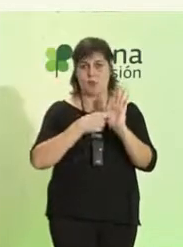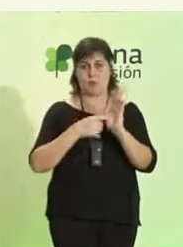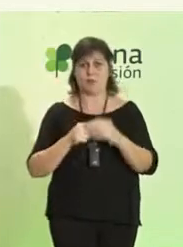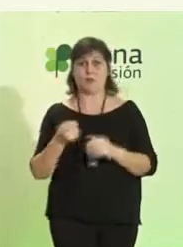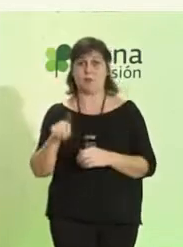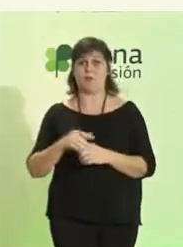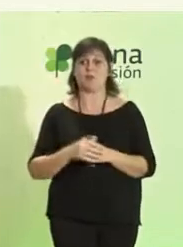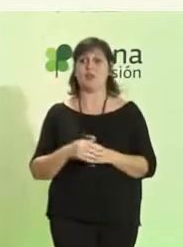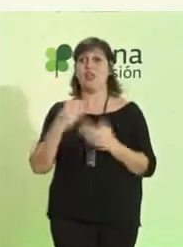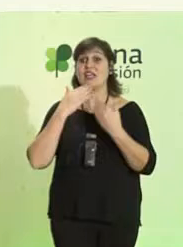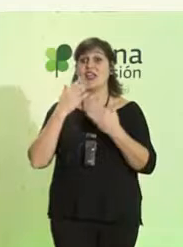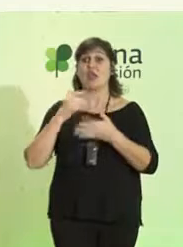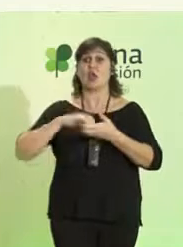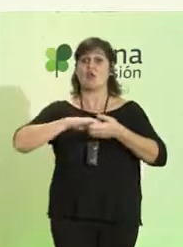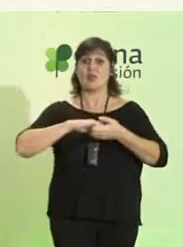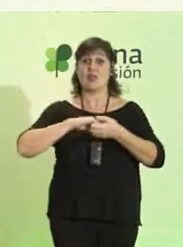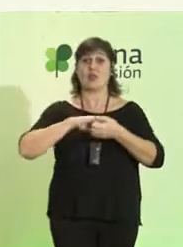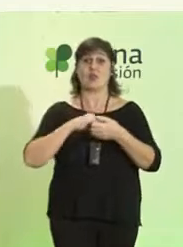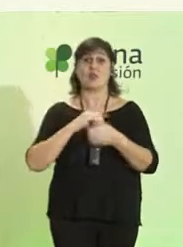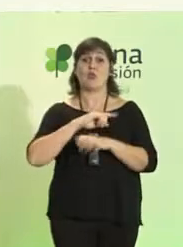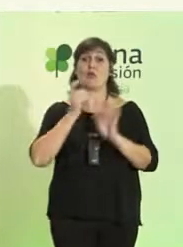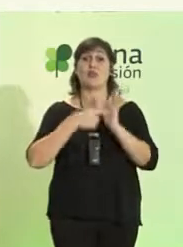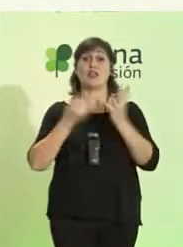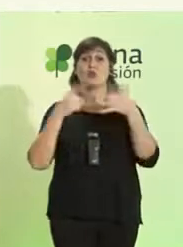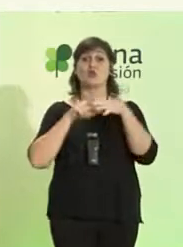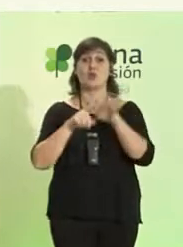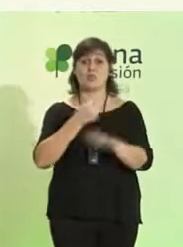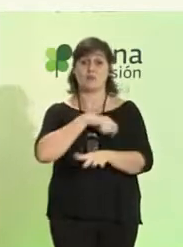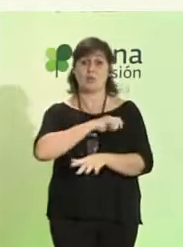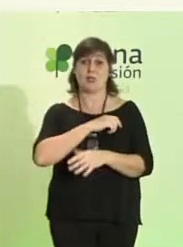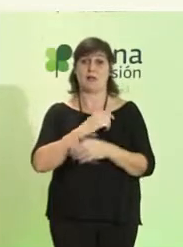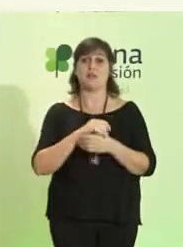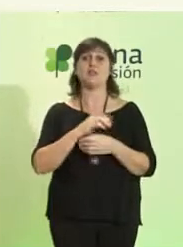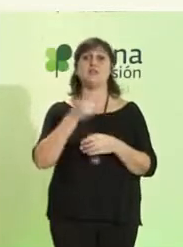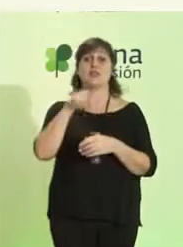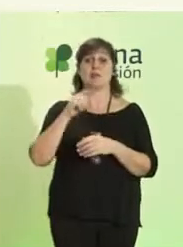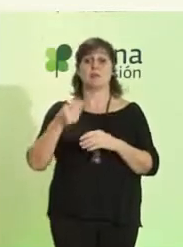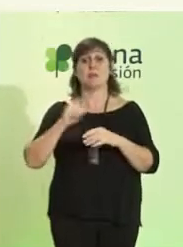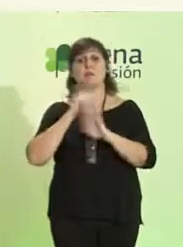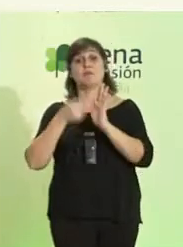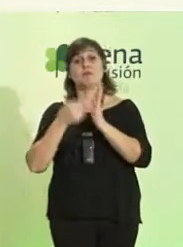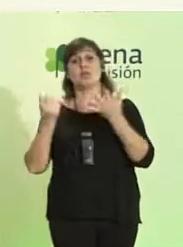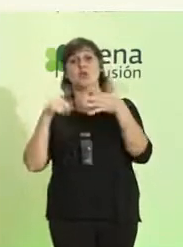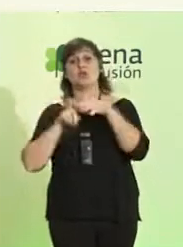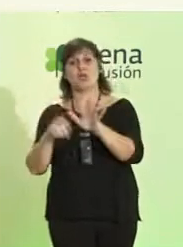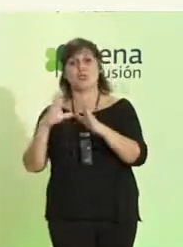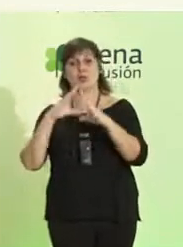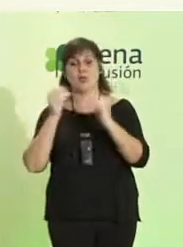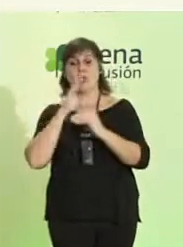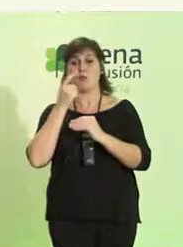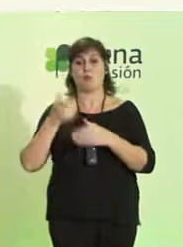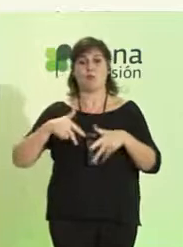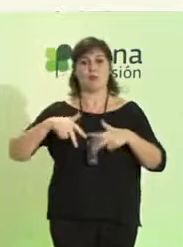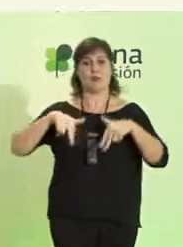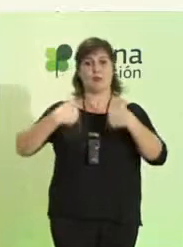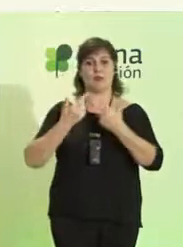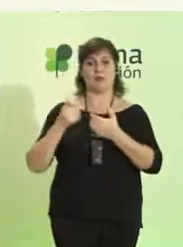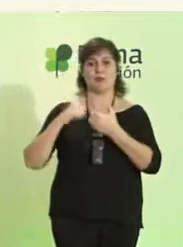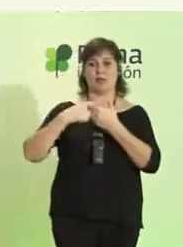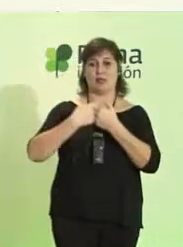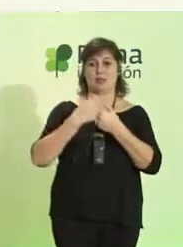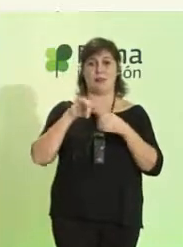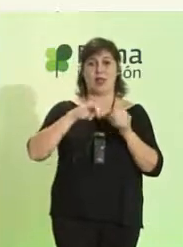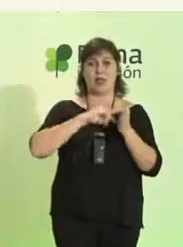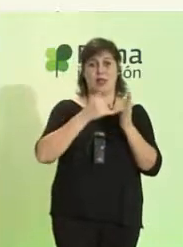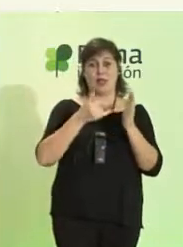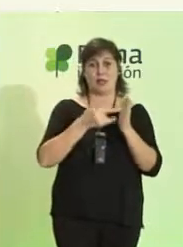Quisiera dar las gracias a la Confederación Plena Inclusión España y Plena Inclusión Andalucía por permitirnos ser partícipes del encuentro final de